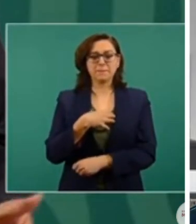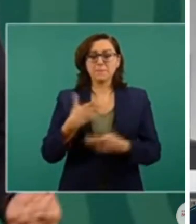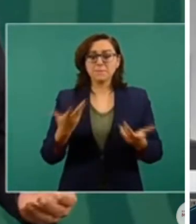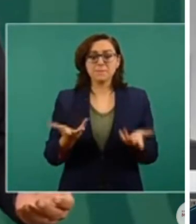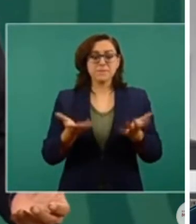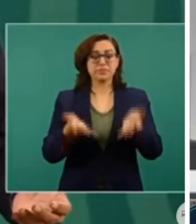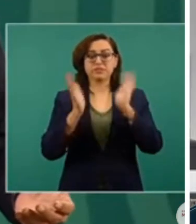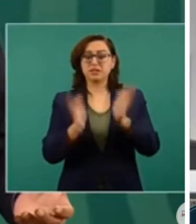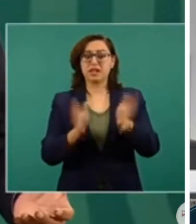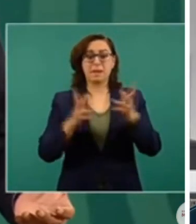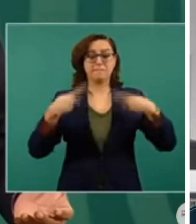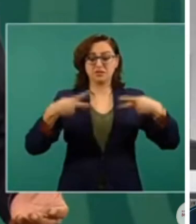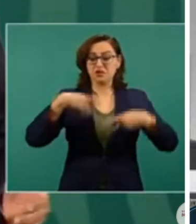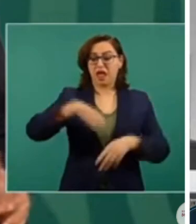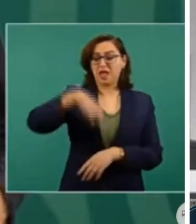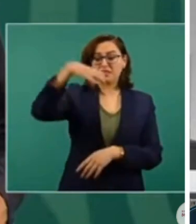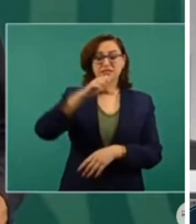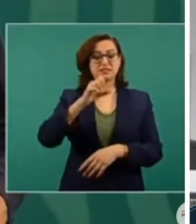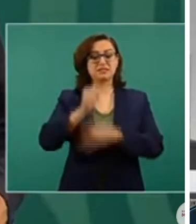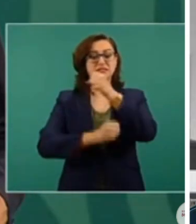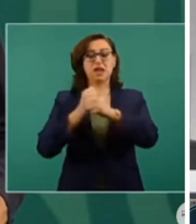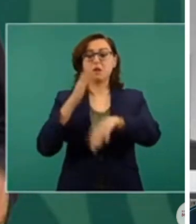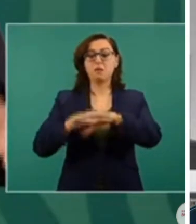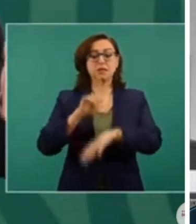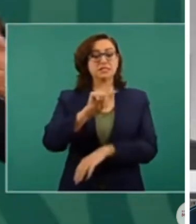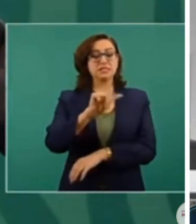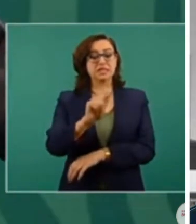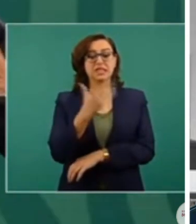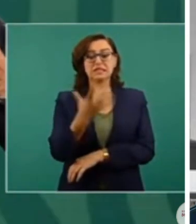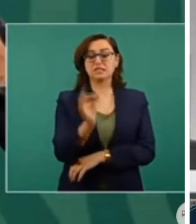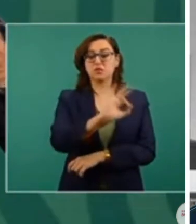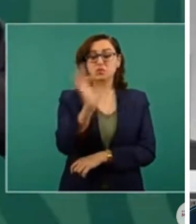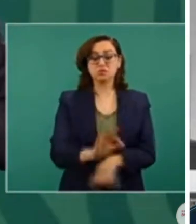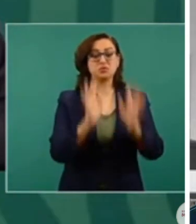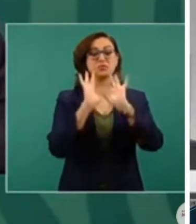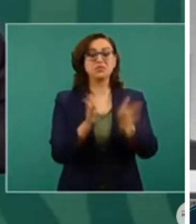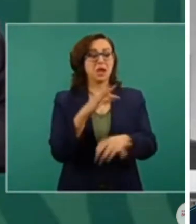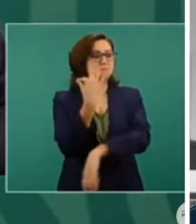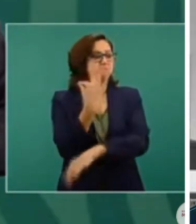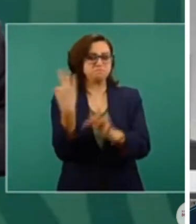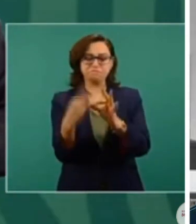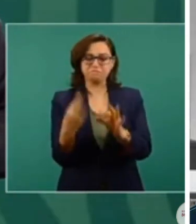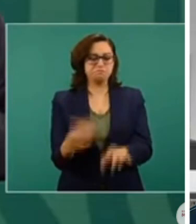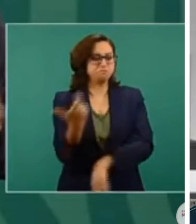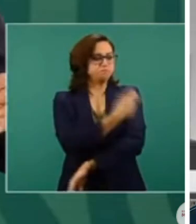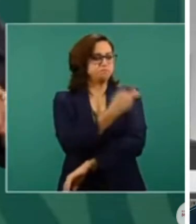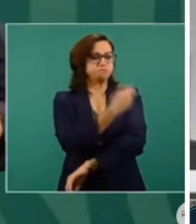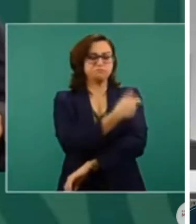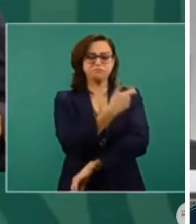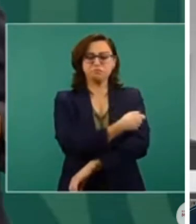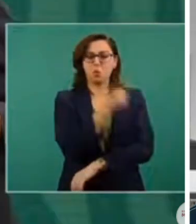que él va a tener que desmentirla porque los fachos son muy, muy mentirosos e hipócritas.